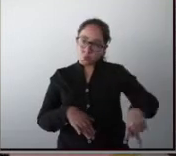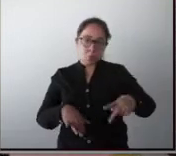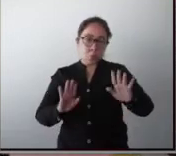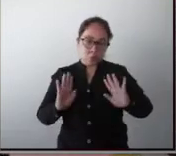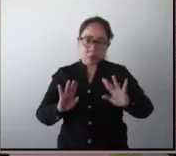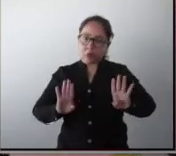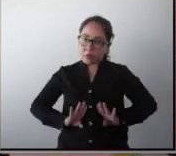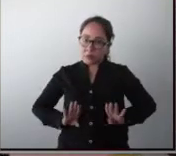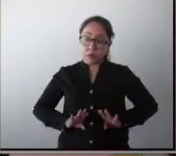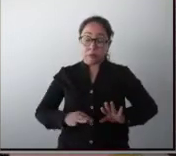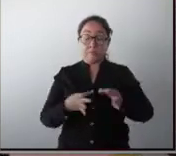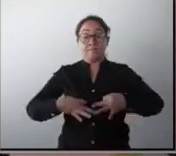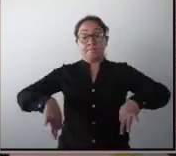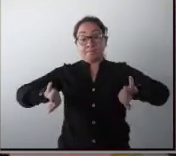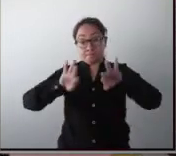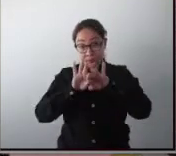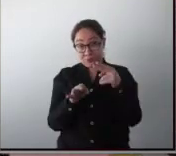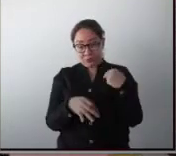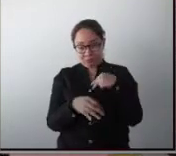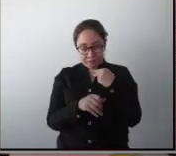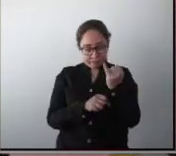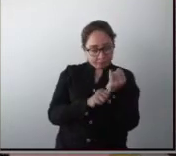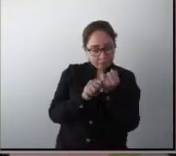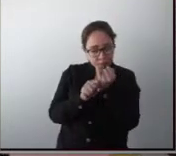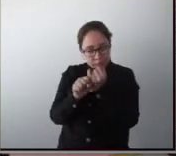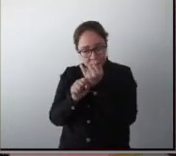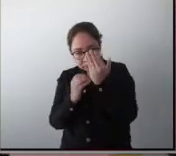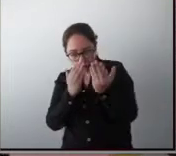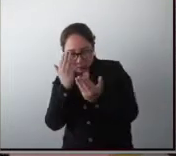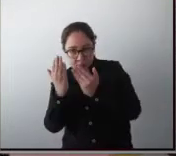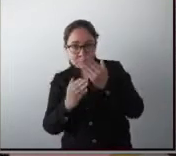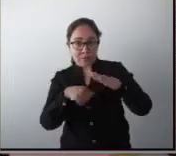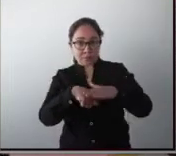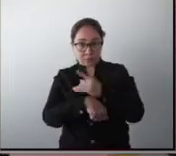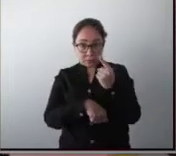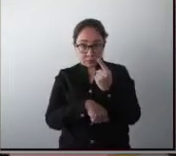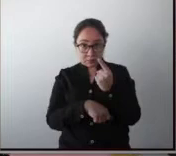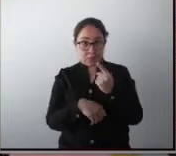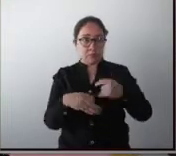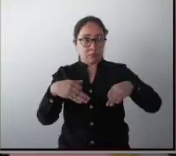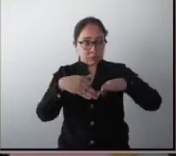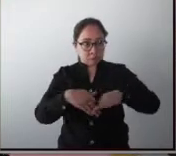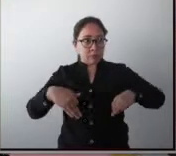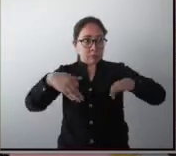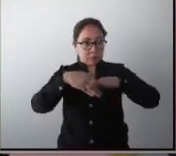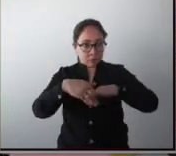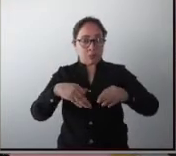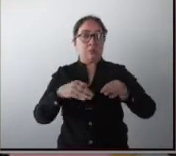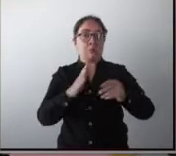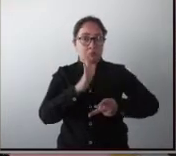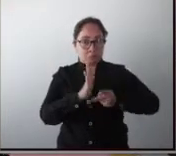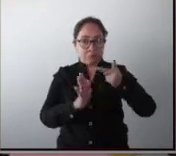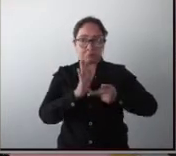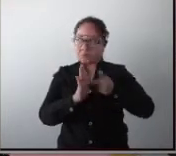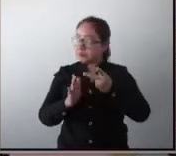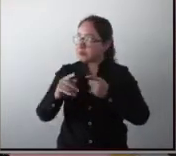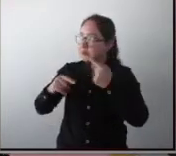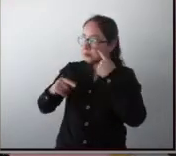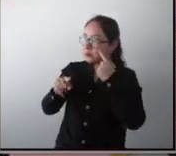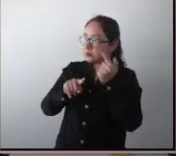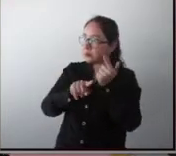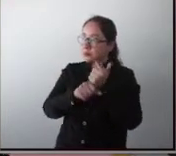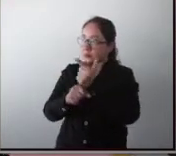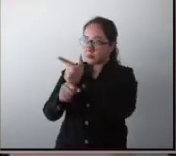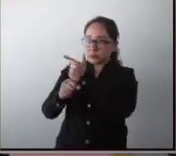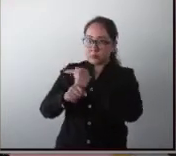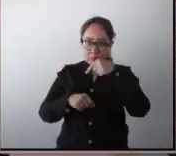estudiarlo porque la prevalencia es muy alta, aunque aquí en el estado de Veracruz y en